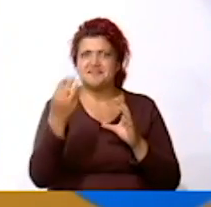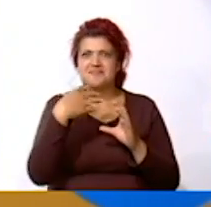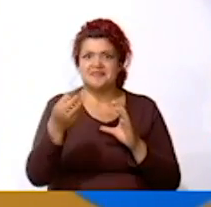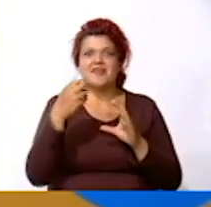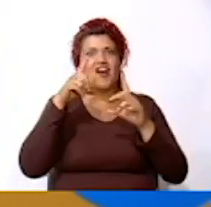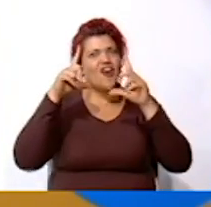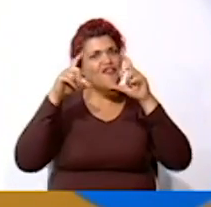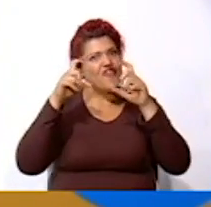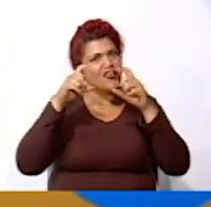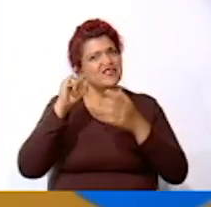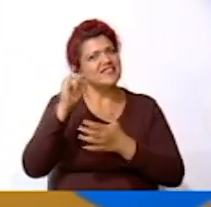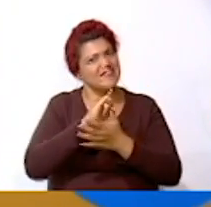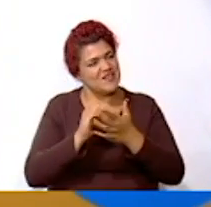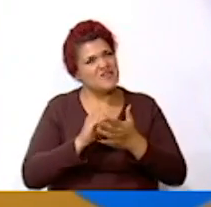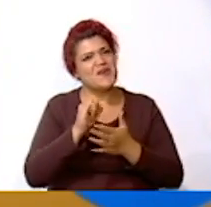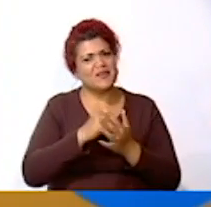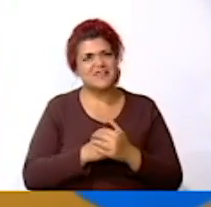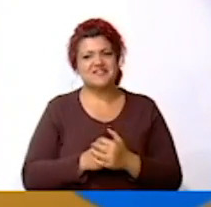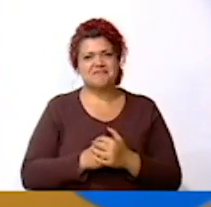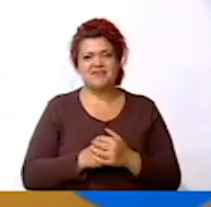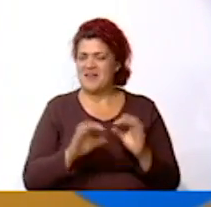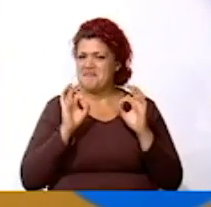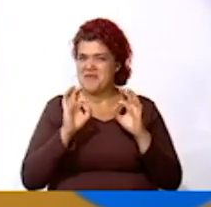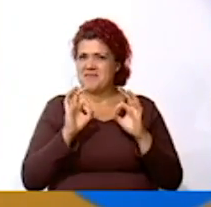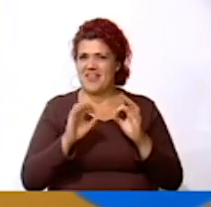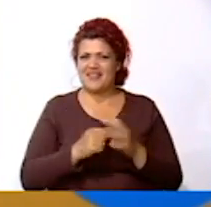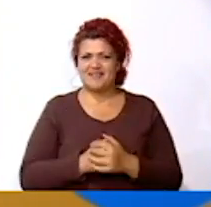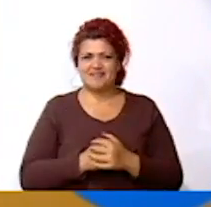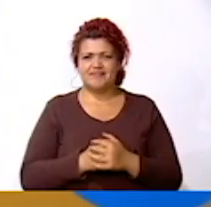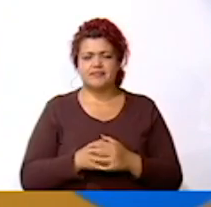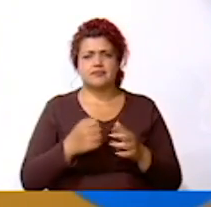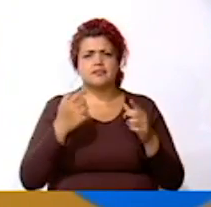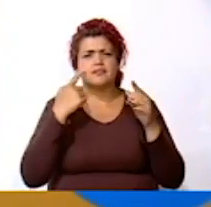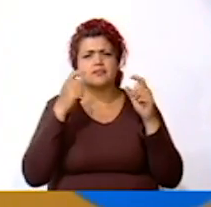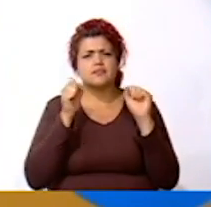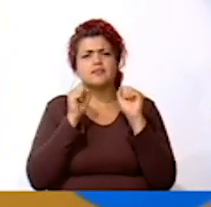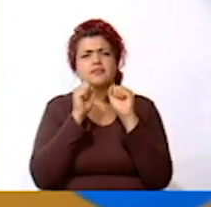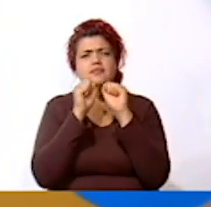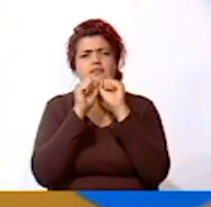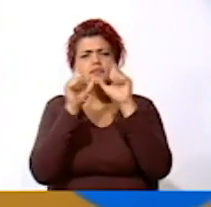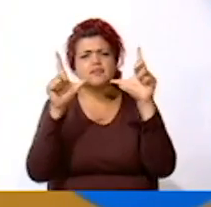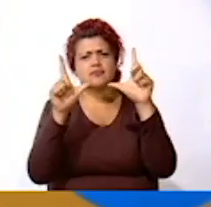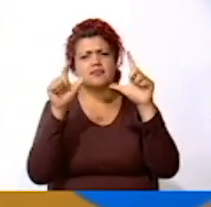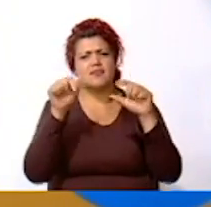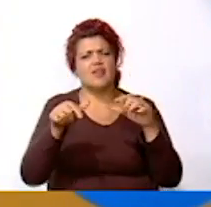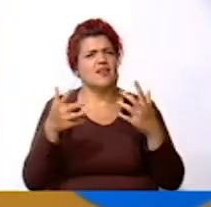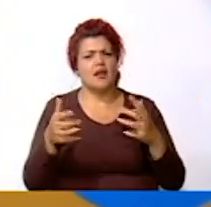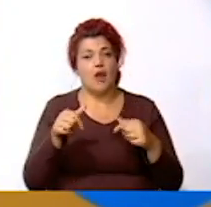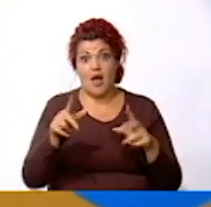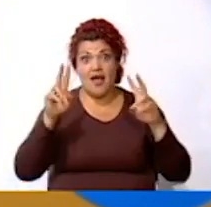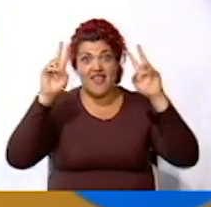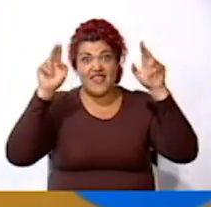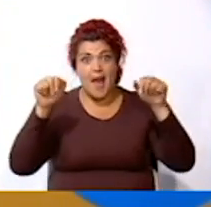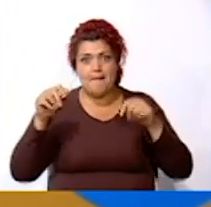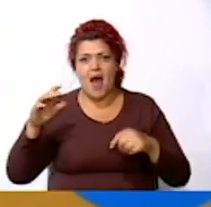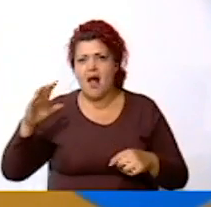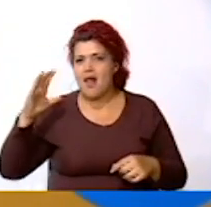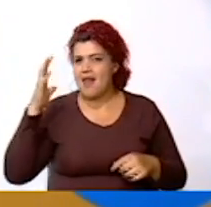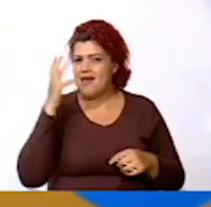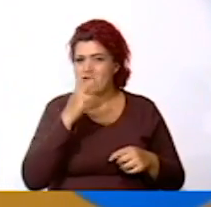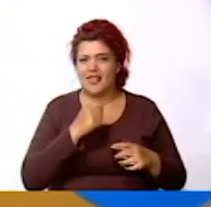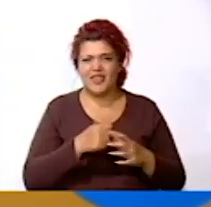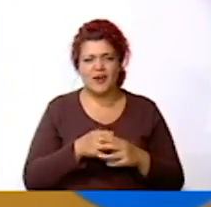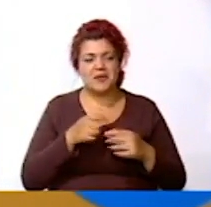de fotografías y dibujos. Muy bien, hay una sorpresa el día de hoy. El tema es lindísimo. ¿Qué les